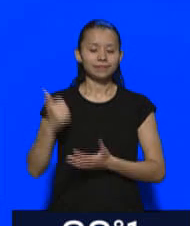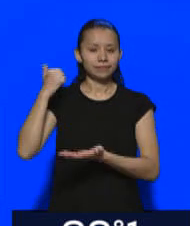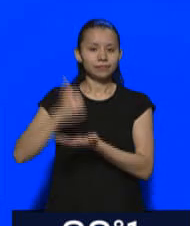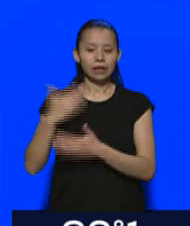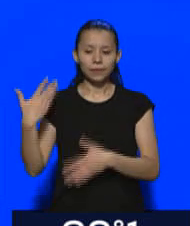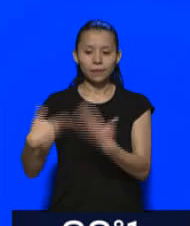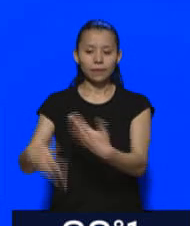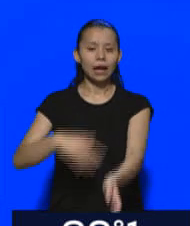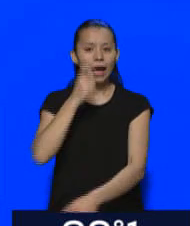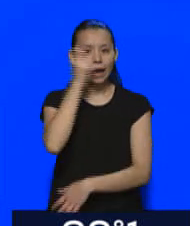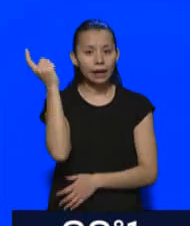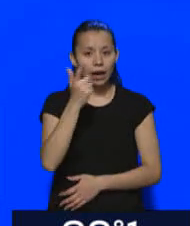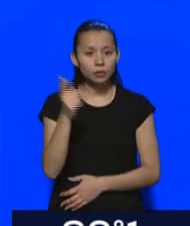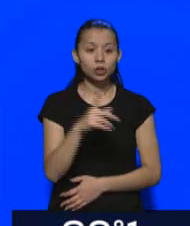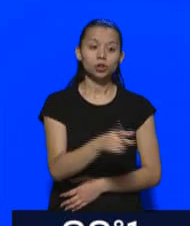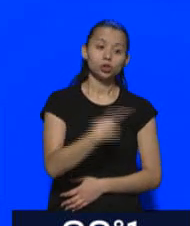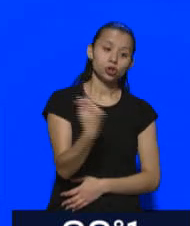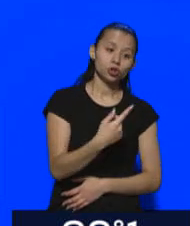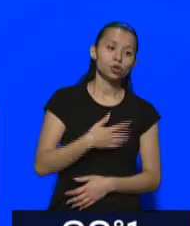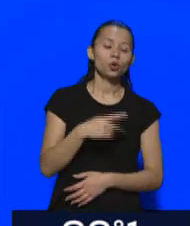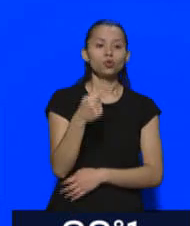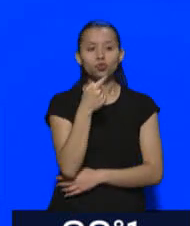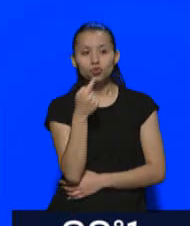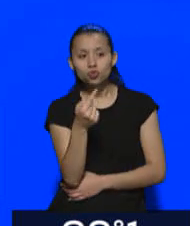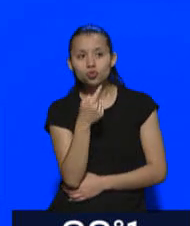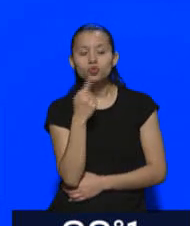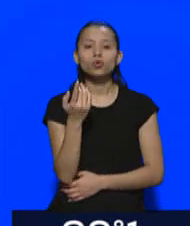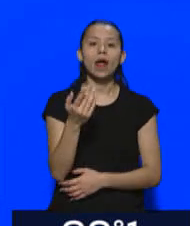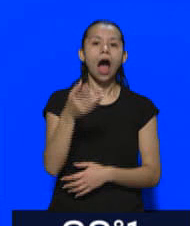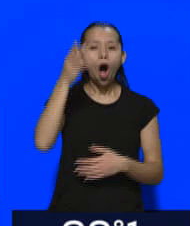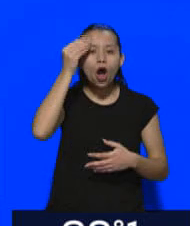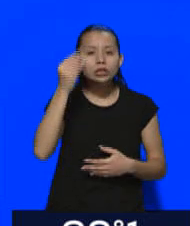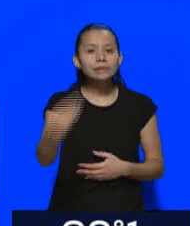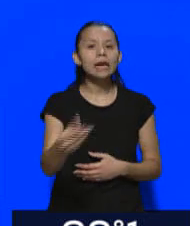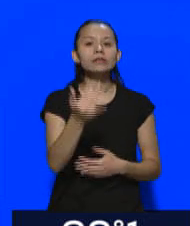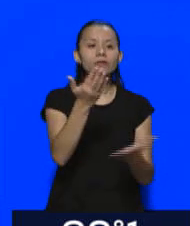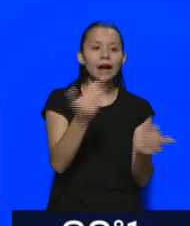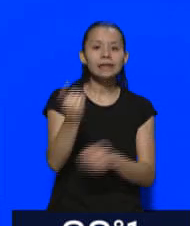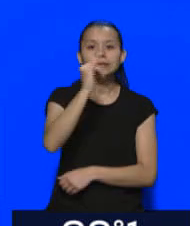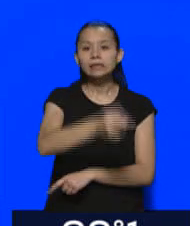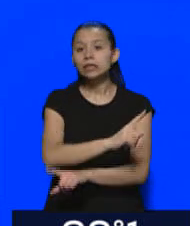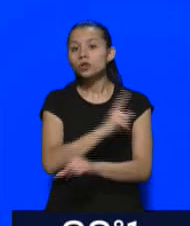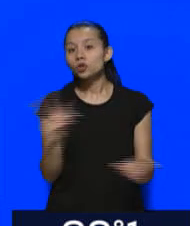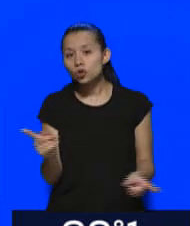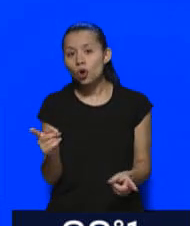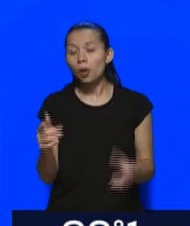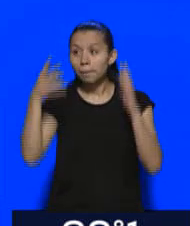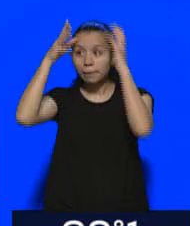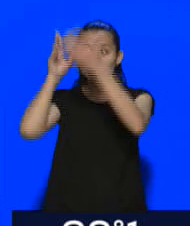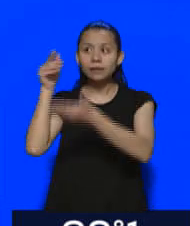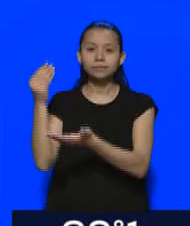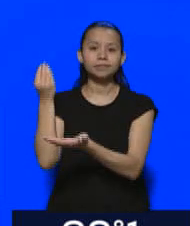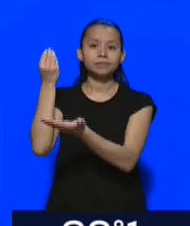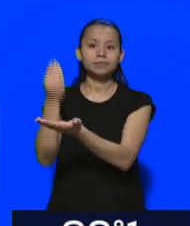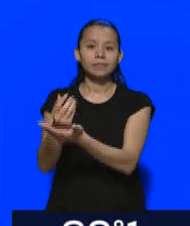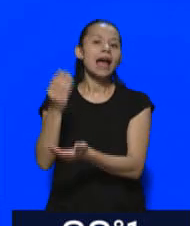incertidumbre, de misterio, de desconocimiento, de mucha curiosidad y de ansiedad por ver qué es lo que nos va a mostrar Javier Milei desde el